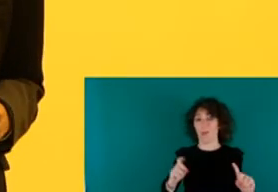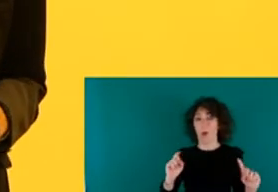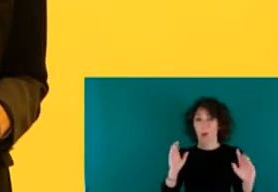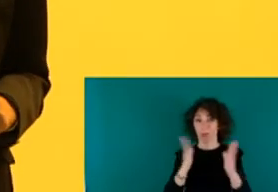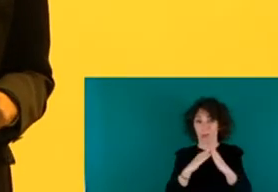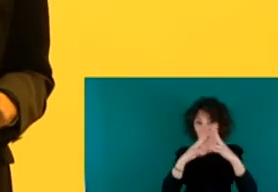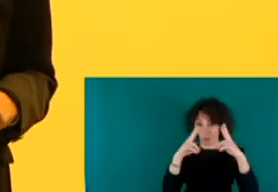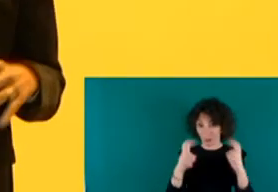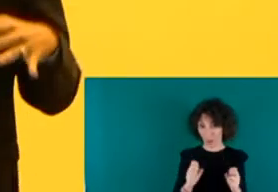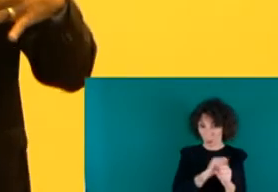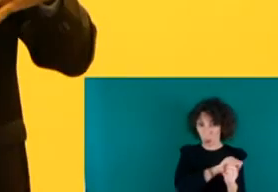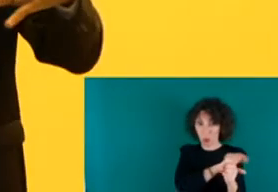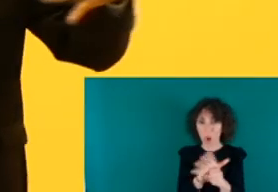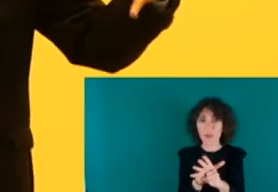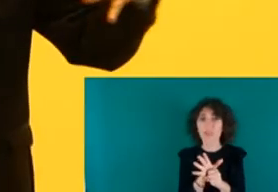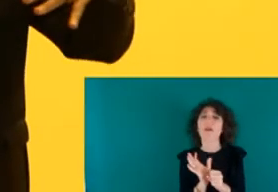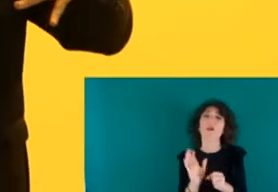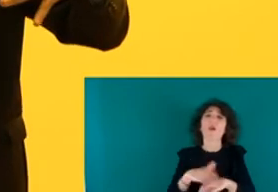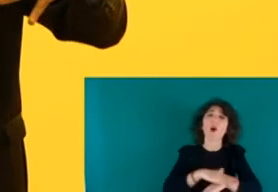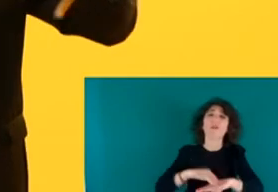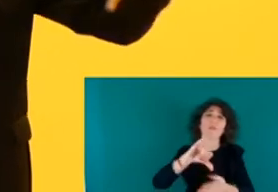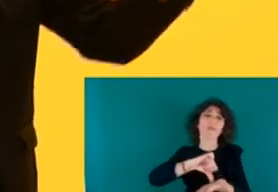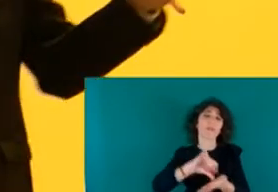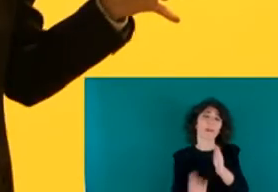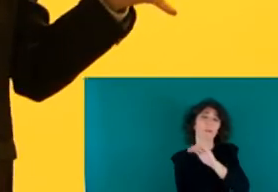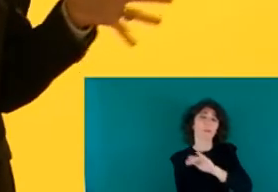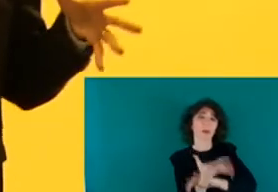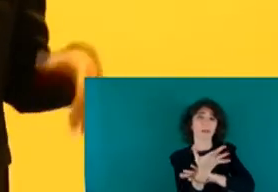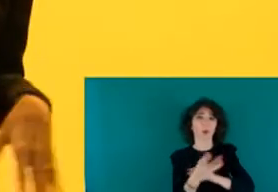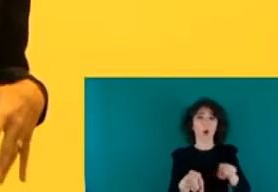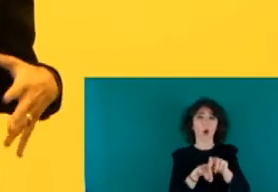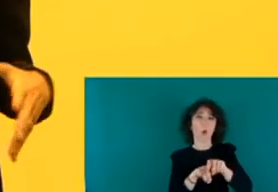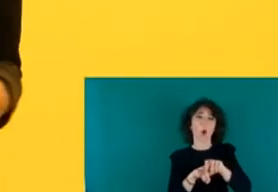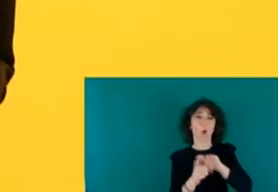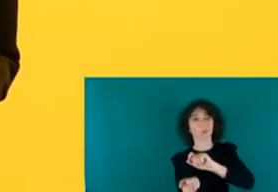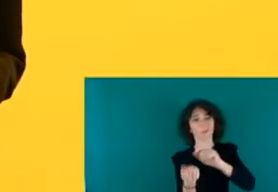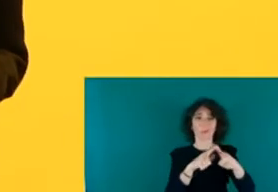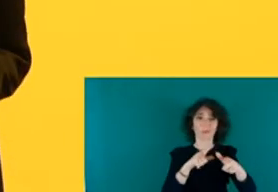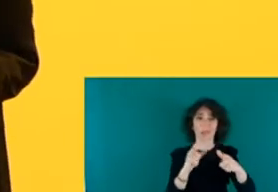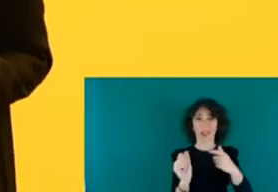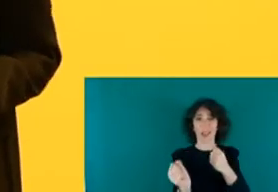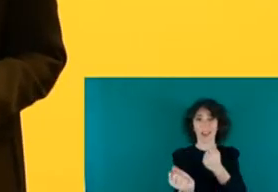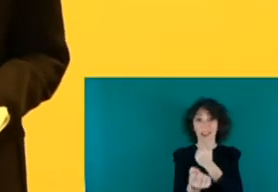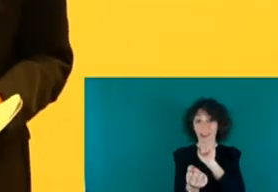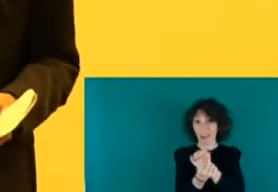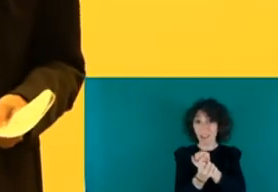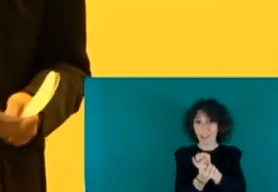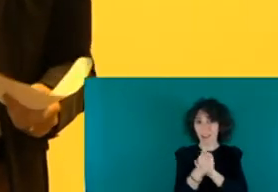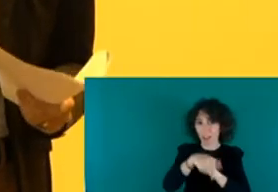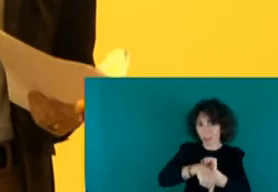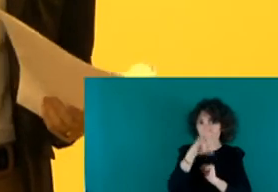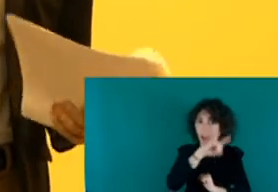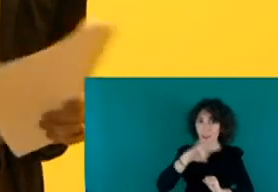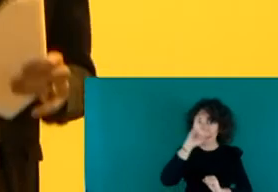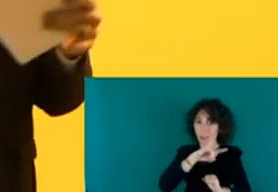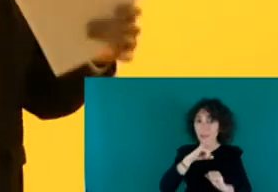lo que hizo fue crear un tipo de cárcel de Canarias. Entonces, las personas que tenían su pasaporte y